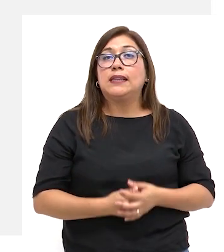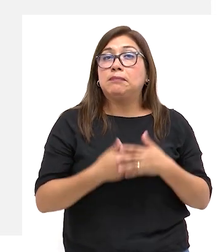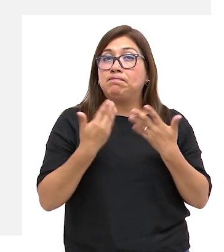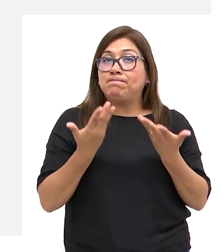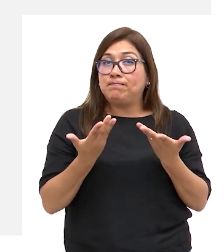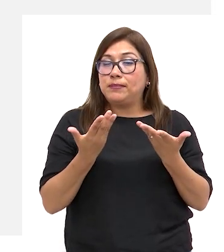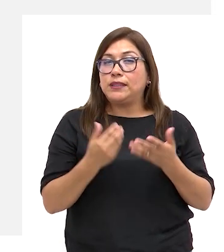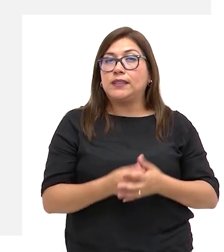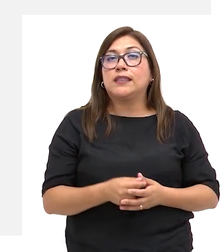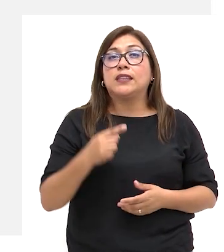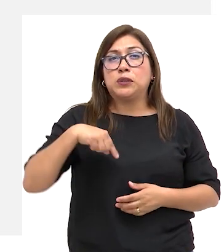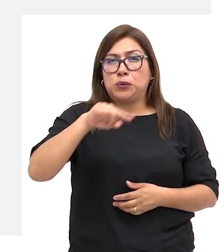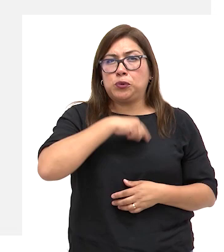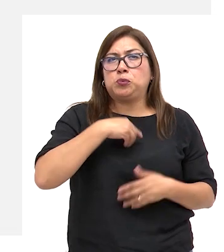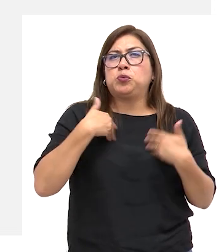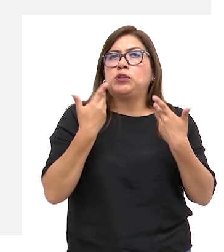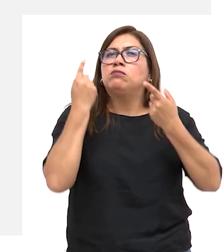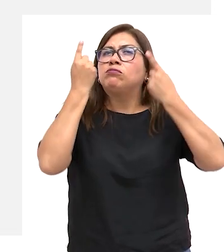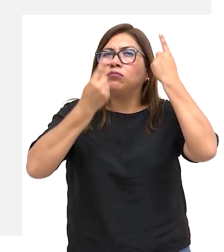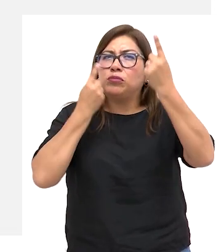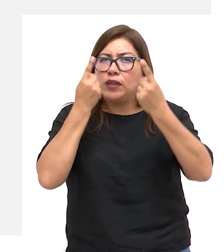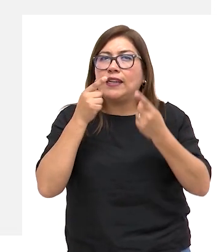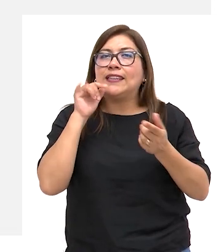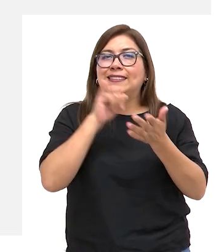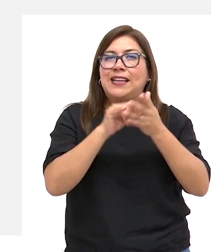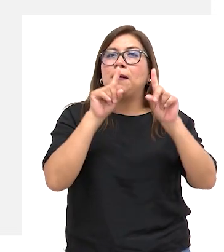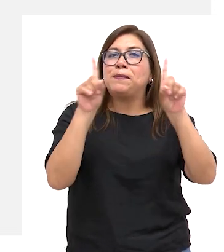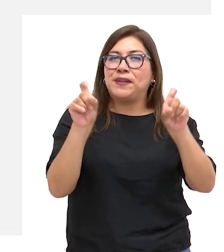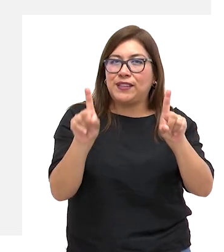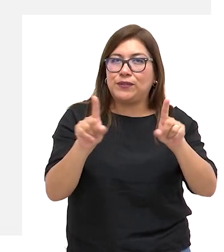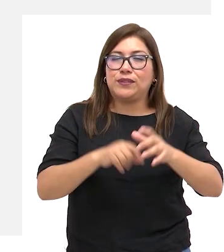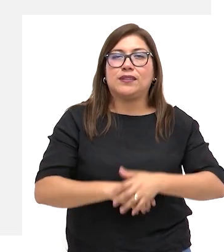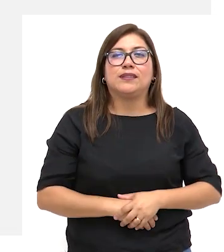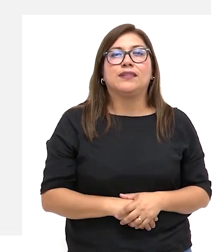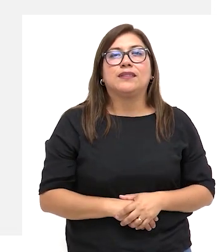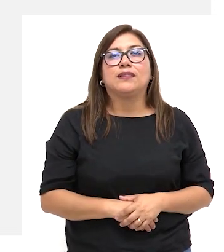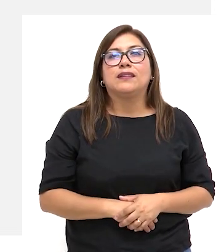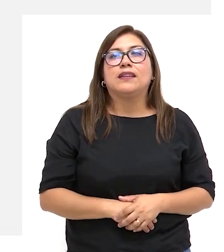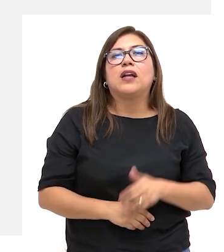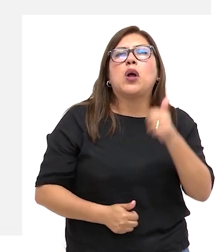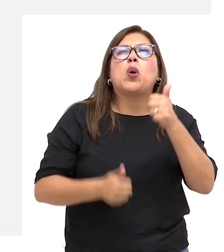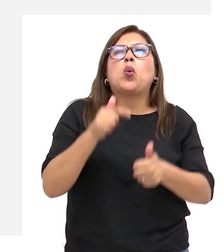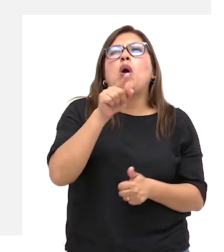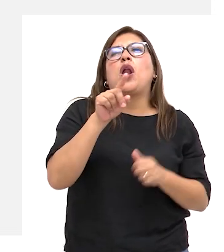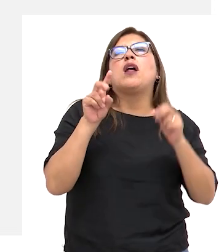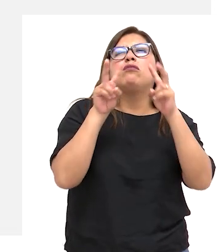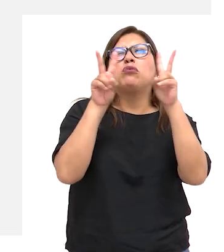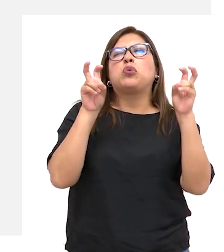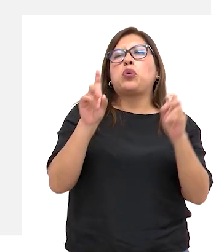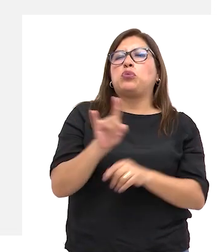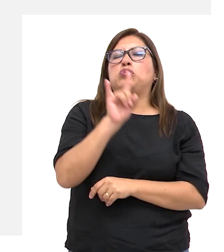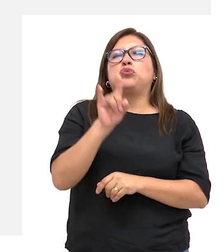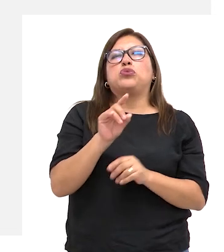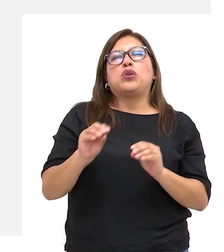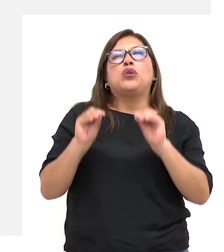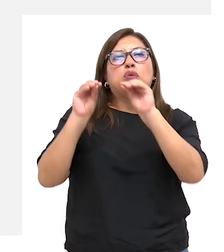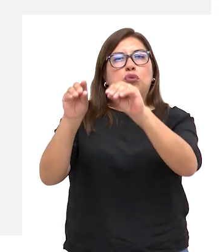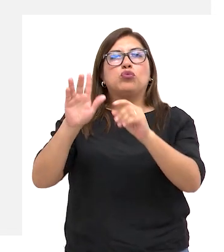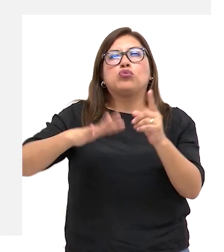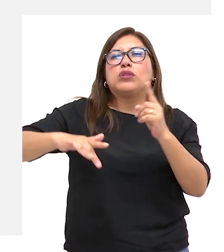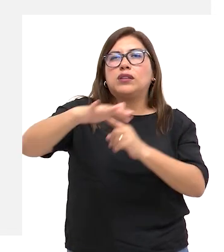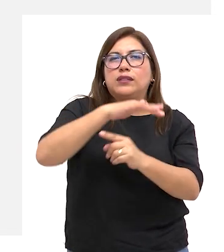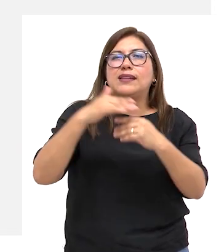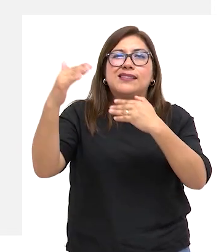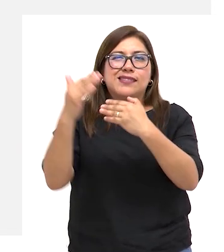Para ello, podemos reflexionar sobre estas preguntas. ¿Qué etiquetas utilizas o se